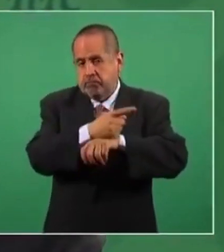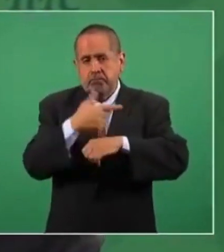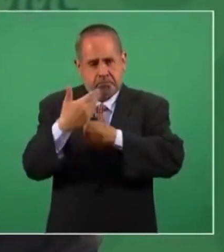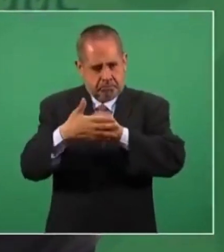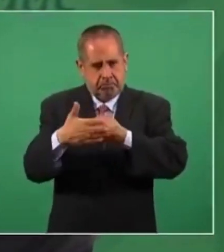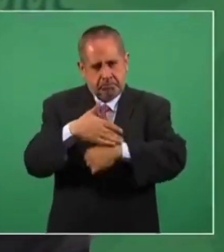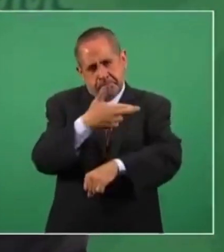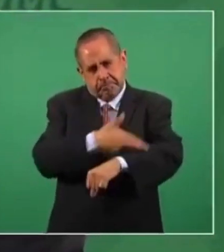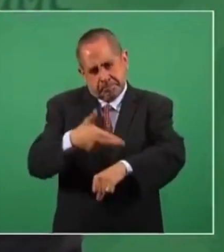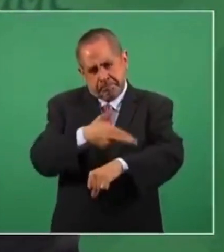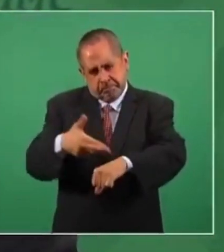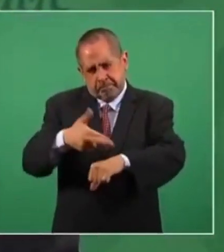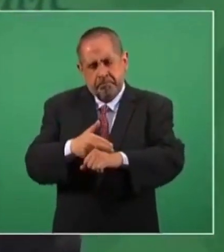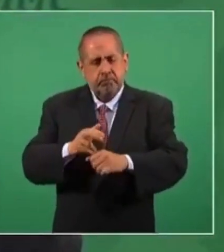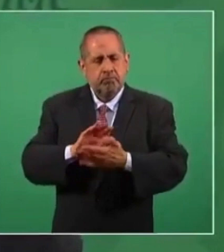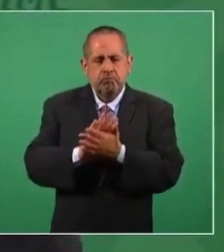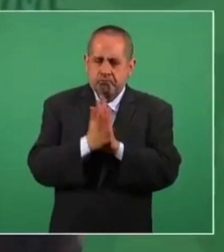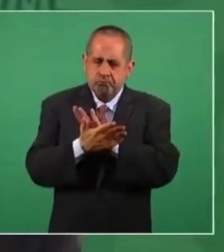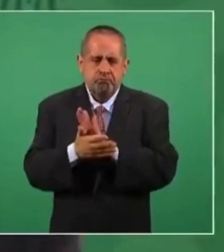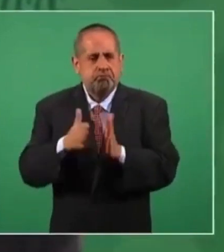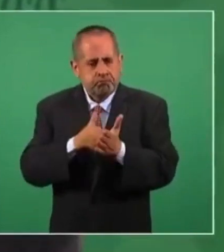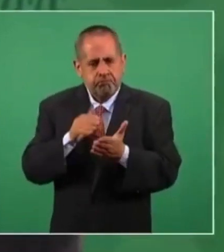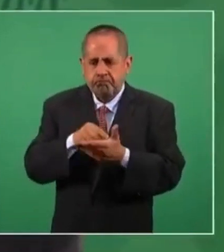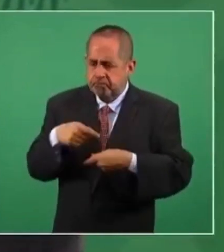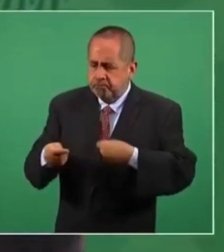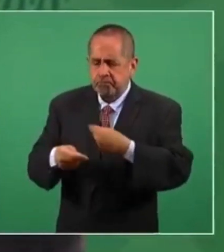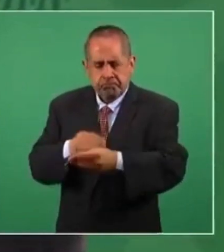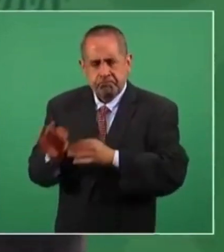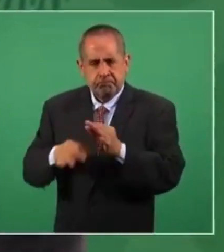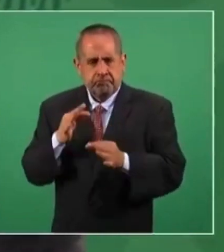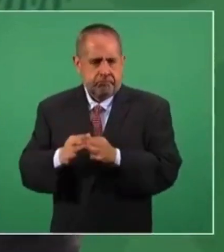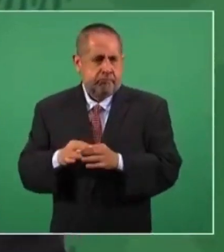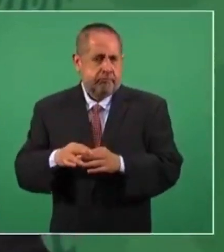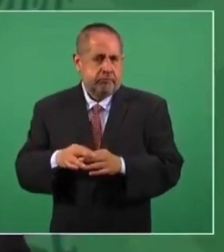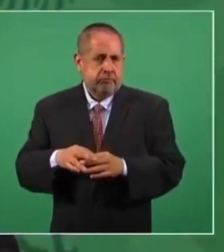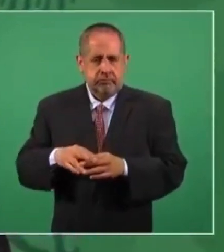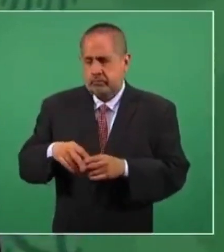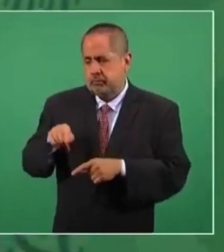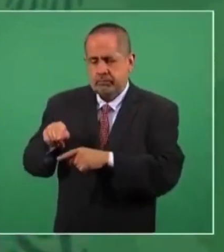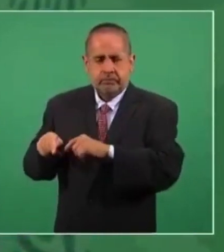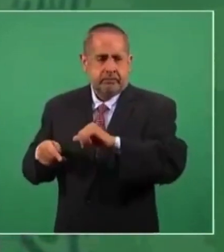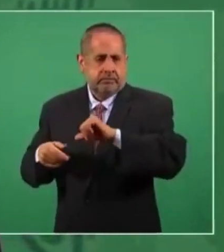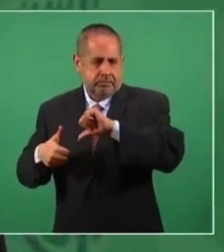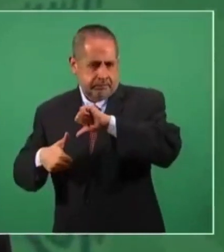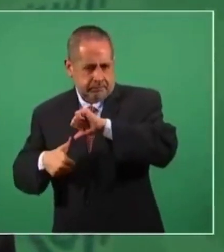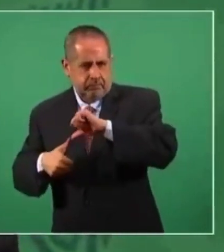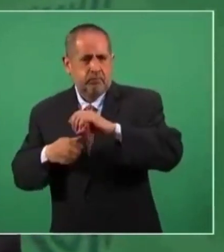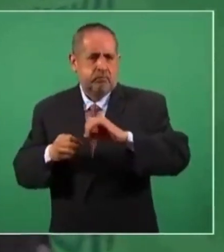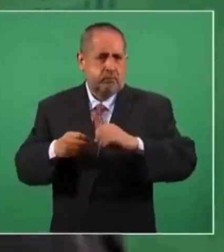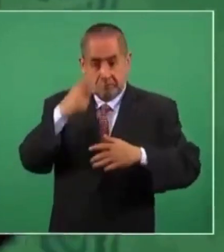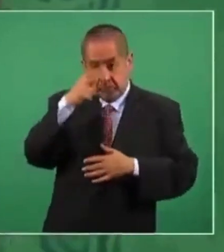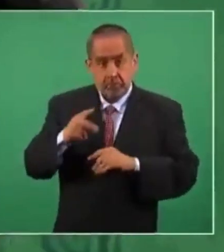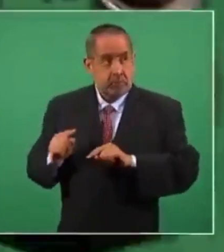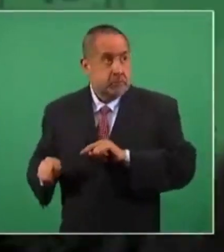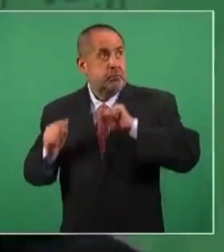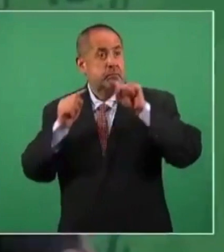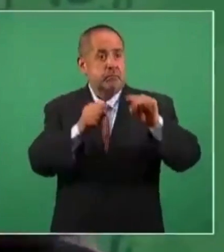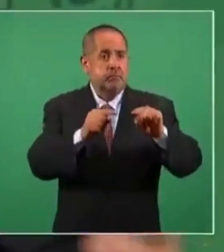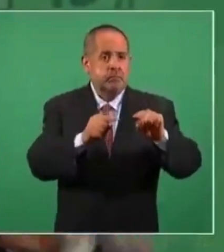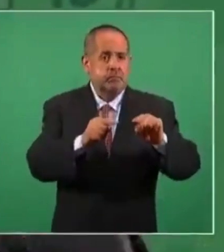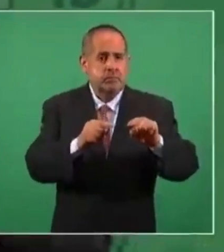paisanos nuestros y también hermanos centroamericanos, se piensa que ya